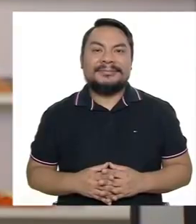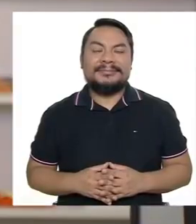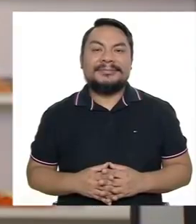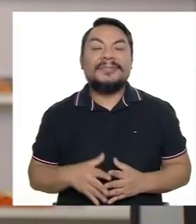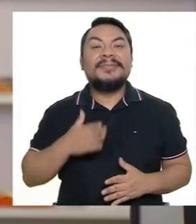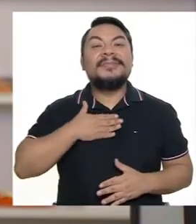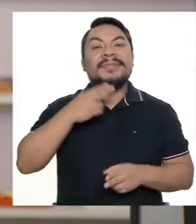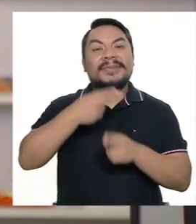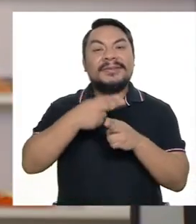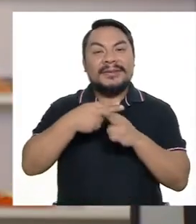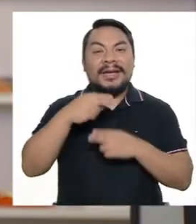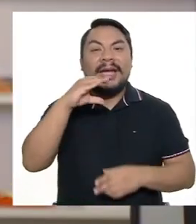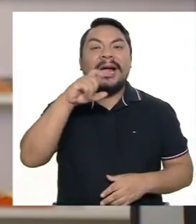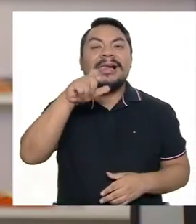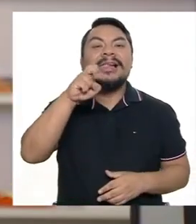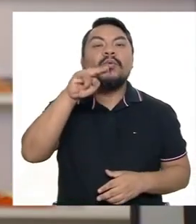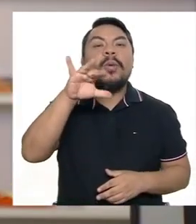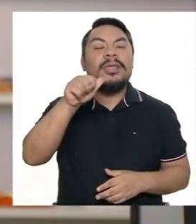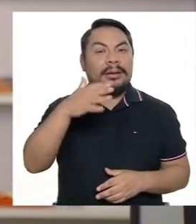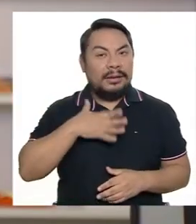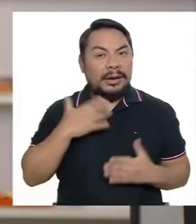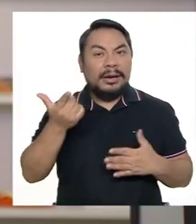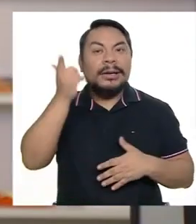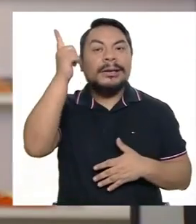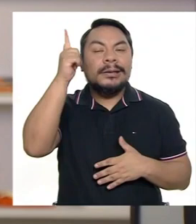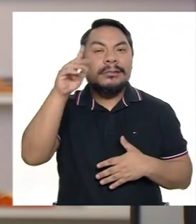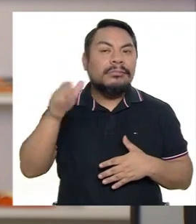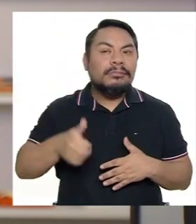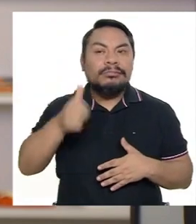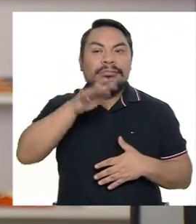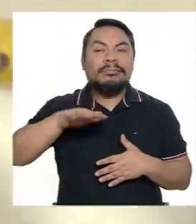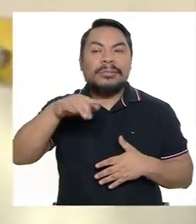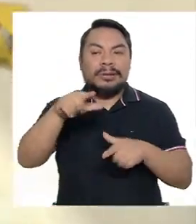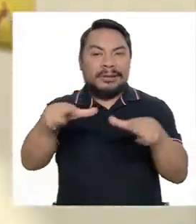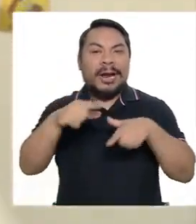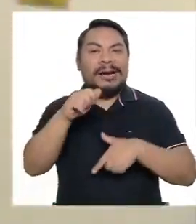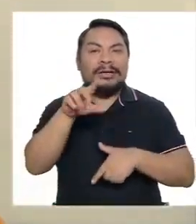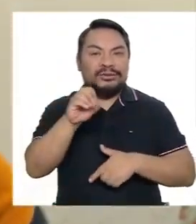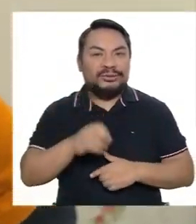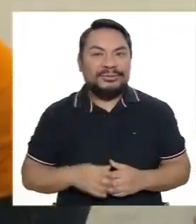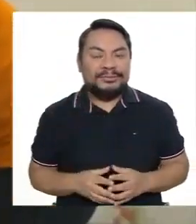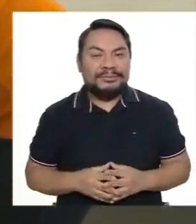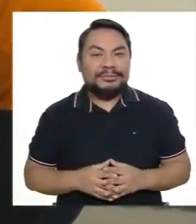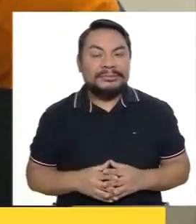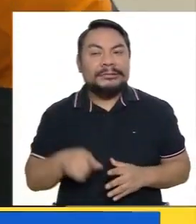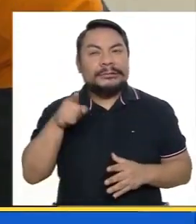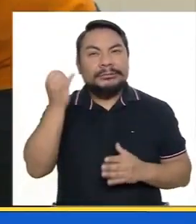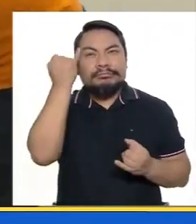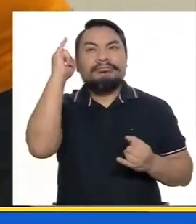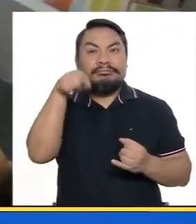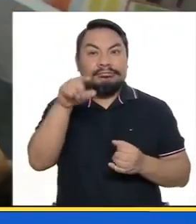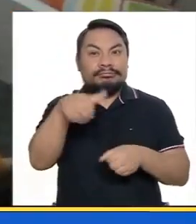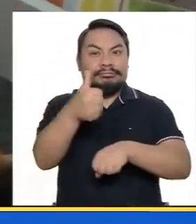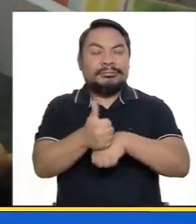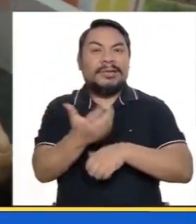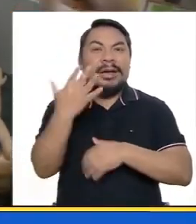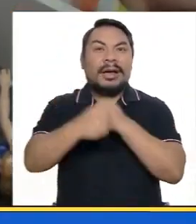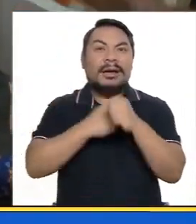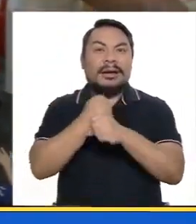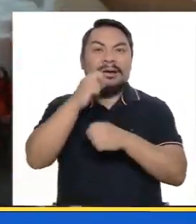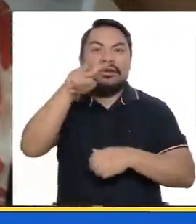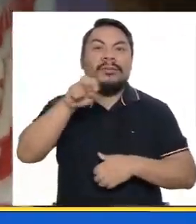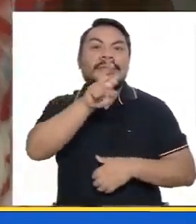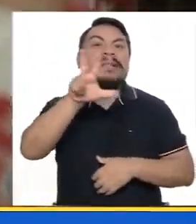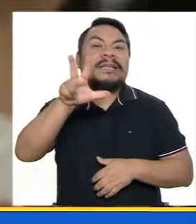Mi nombre es Claudia Loaiza Yo soy líder general en GASO Se creó en el año 2023